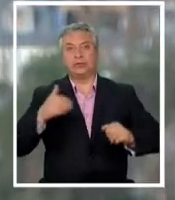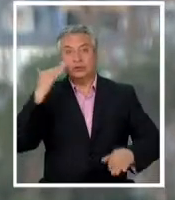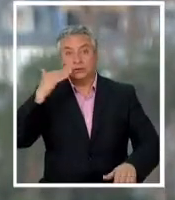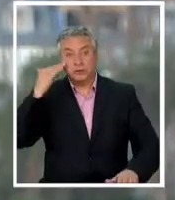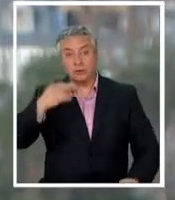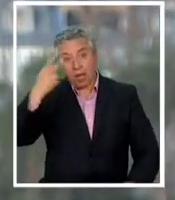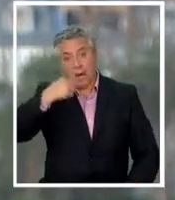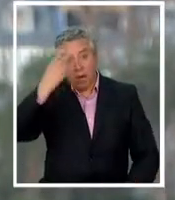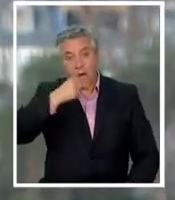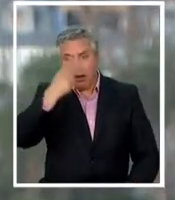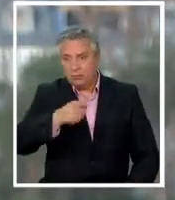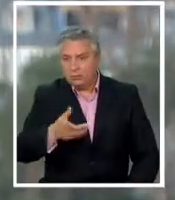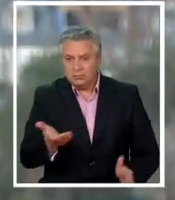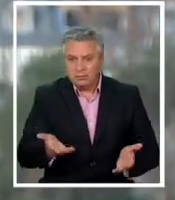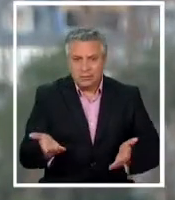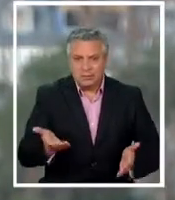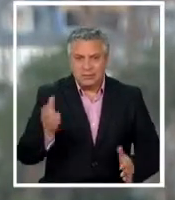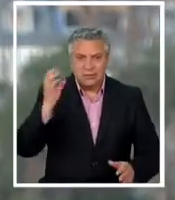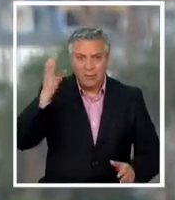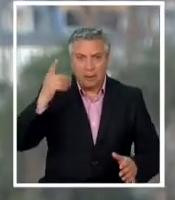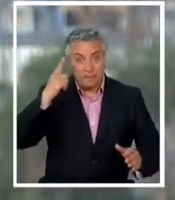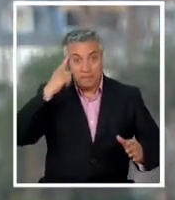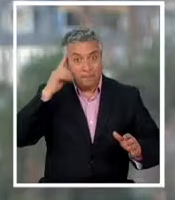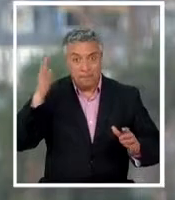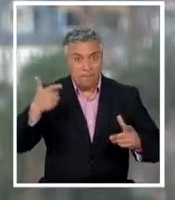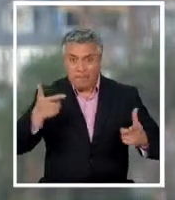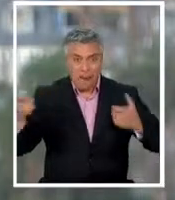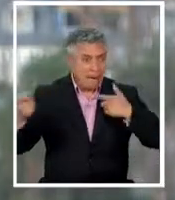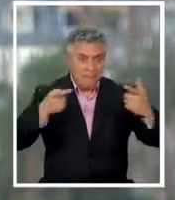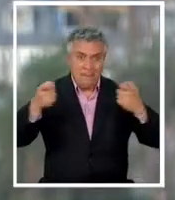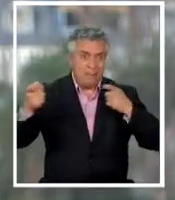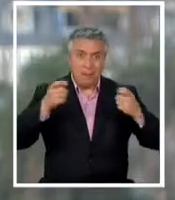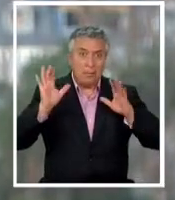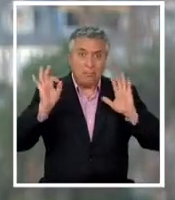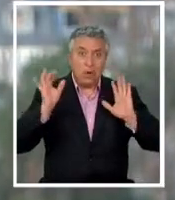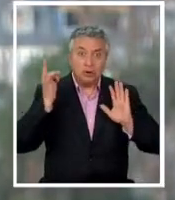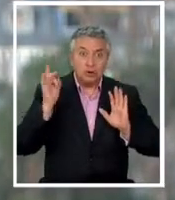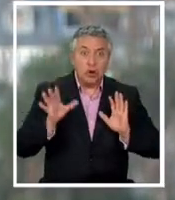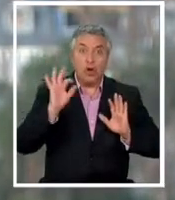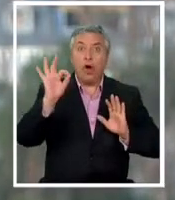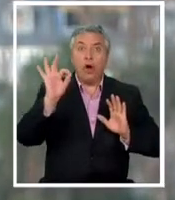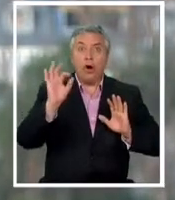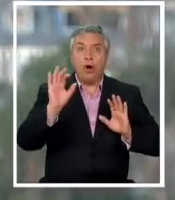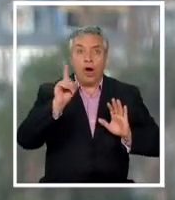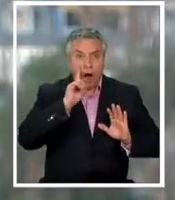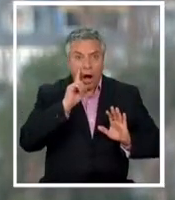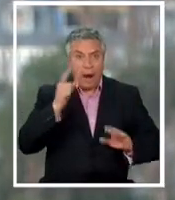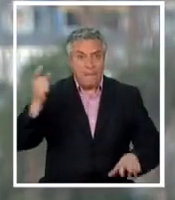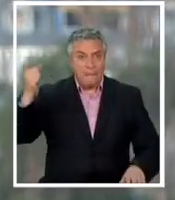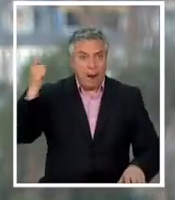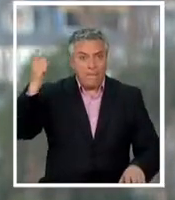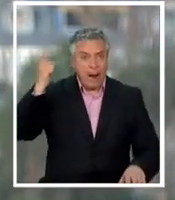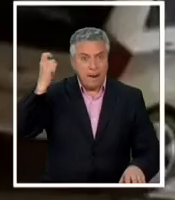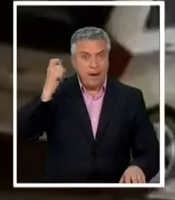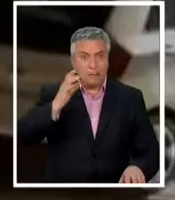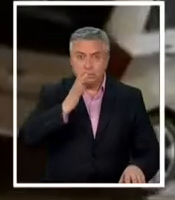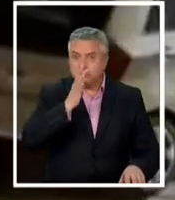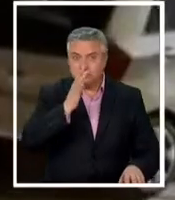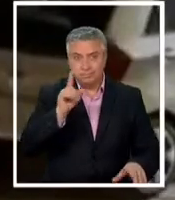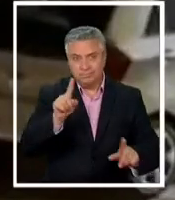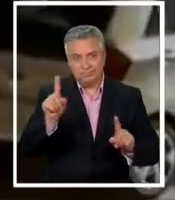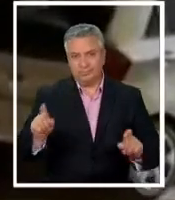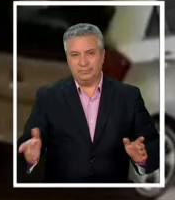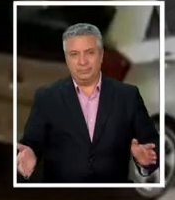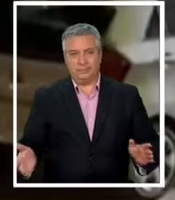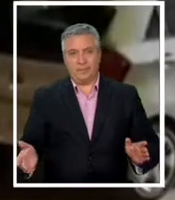llorando no sabíamos si era era balacera todavía no teníamos claro si era solamente fuegos artificiales o también incluía balacera los